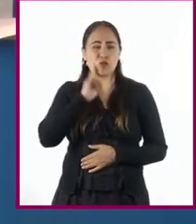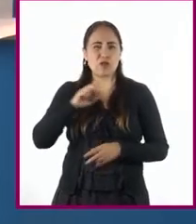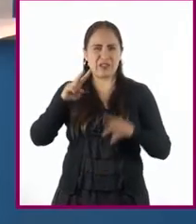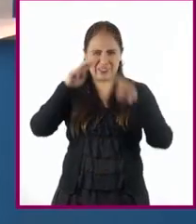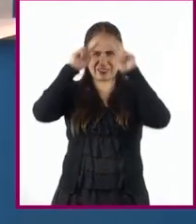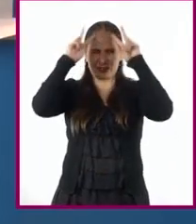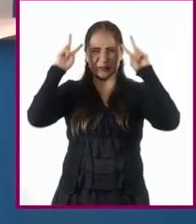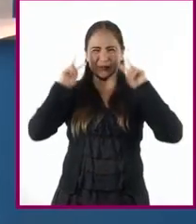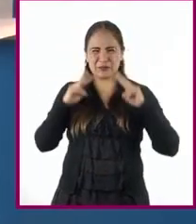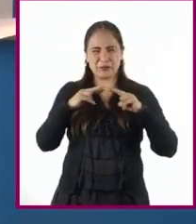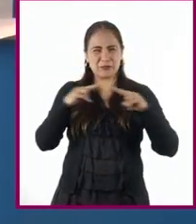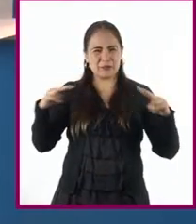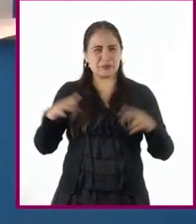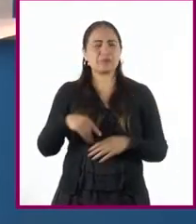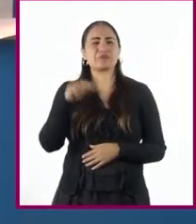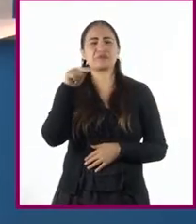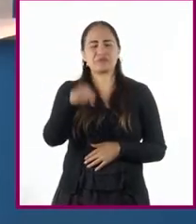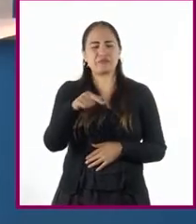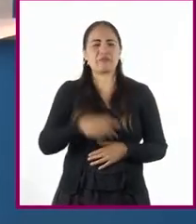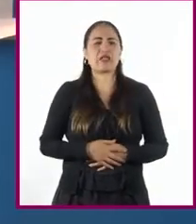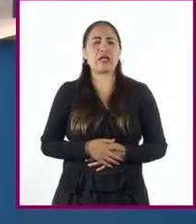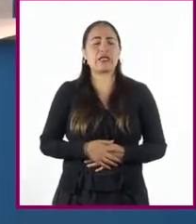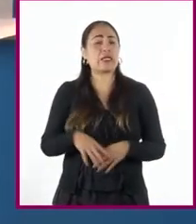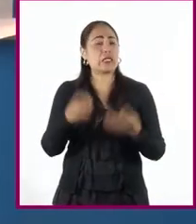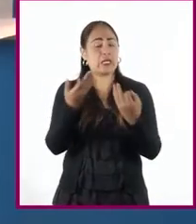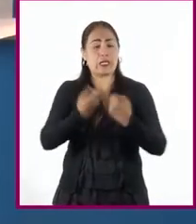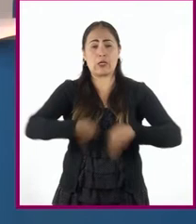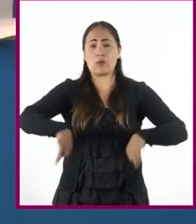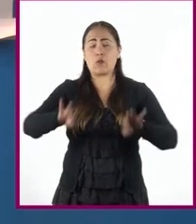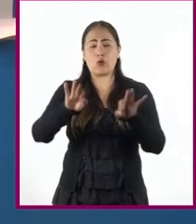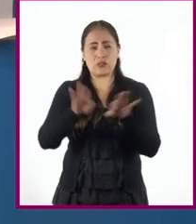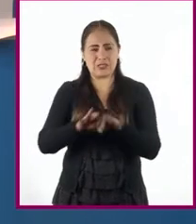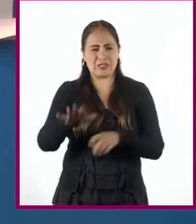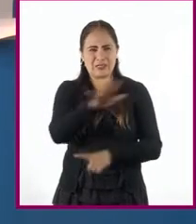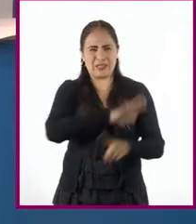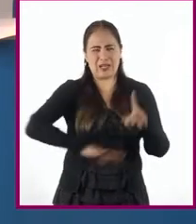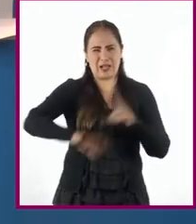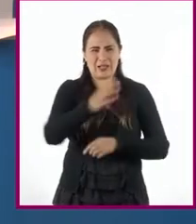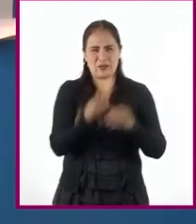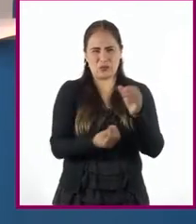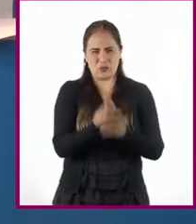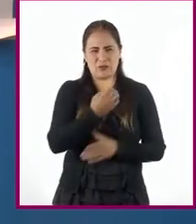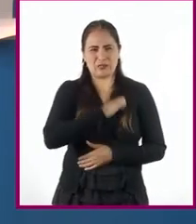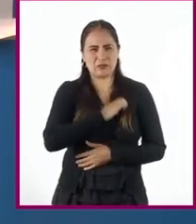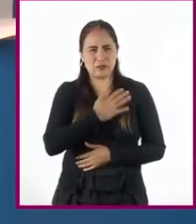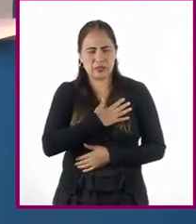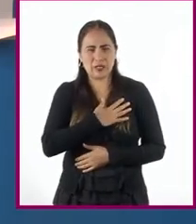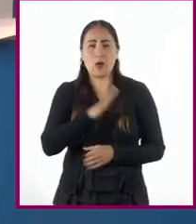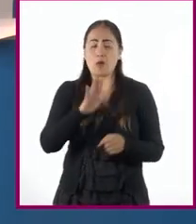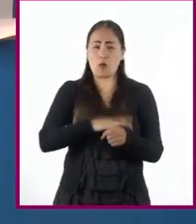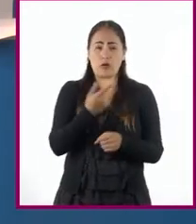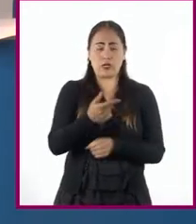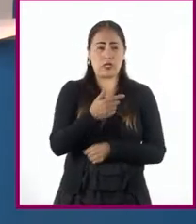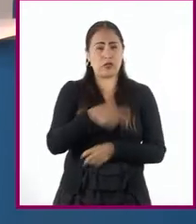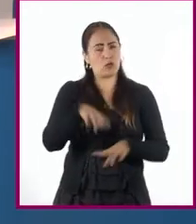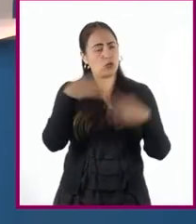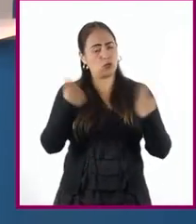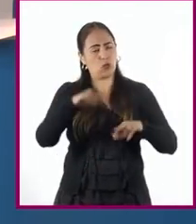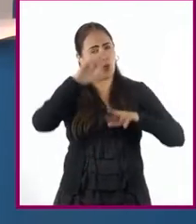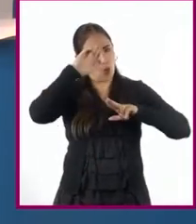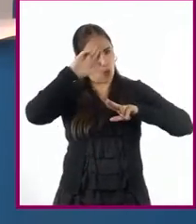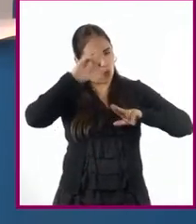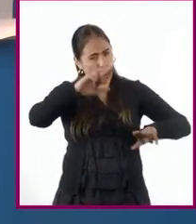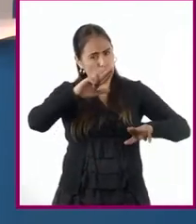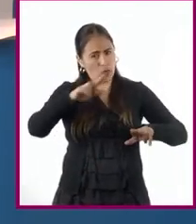se consideraba una virtud muy importante en la sociedad novohispana, porque la honra familiar y sobre todo